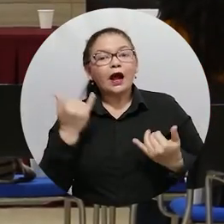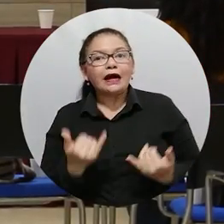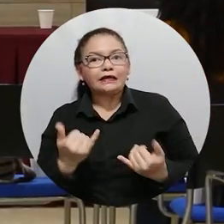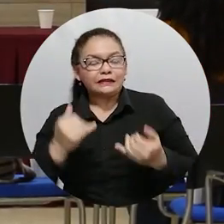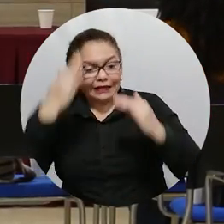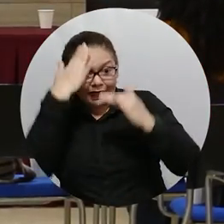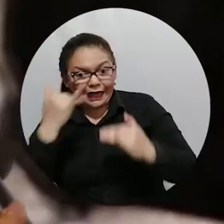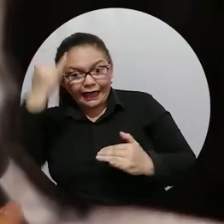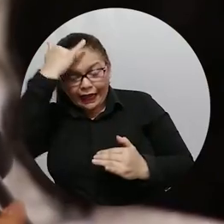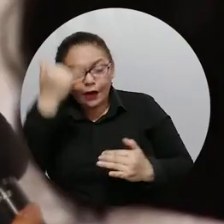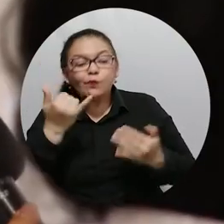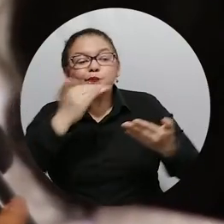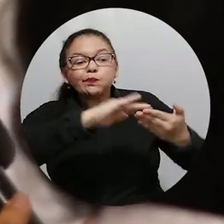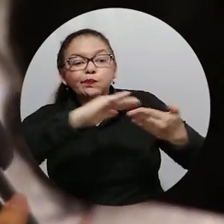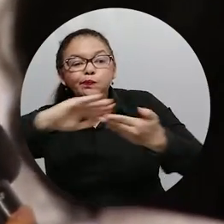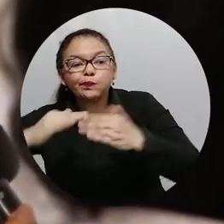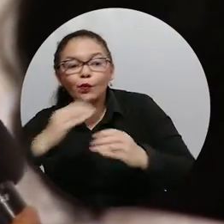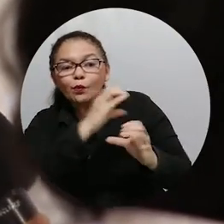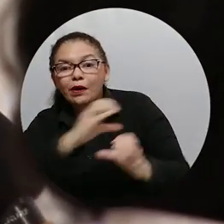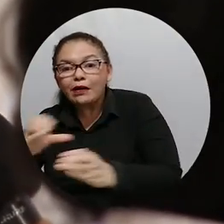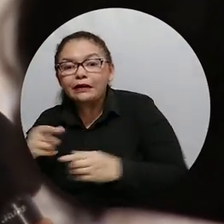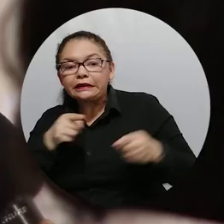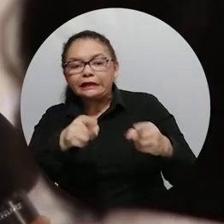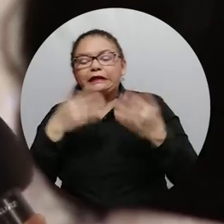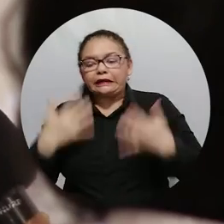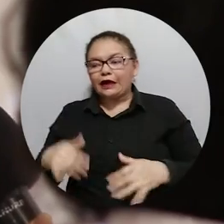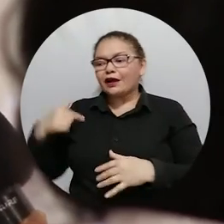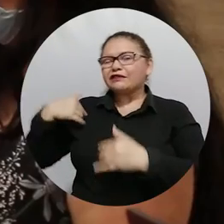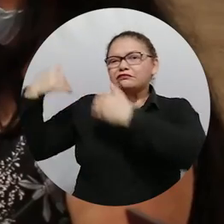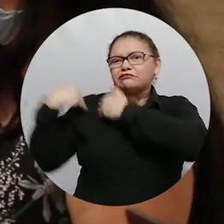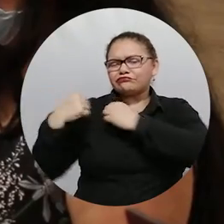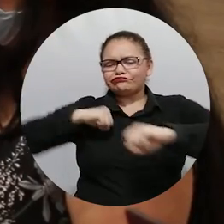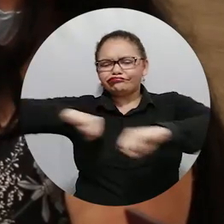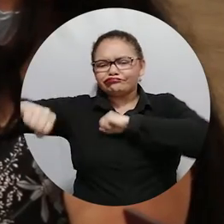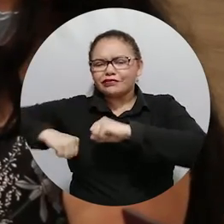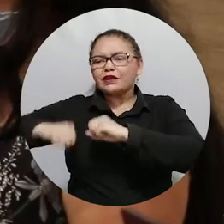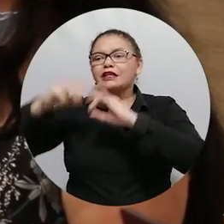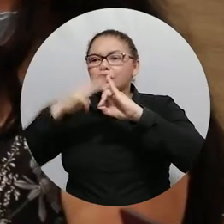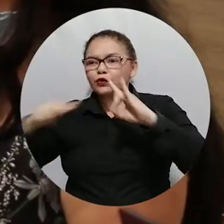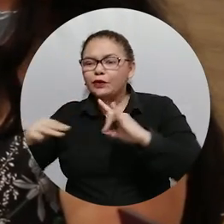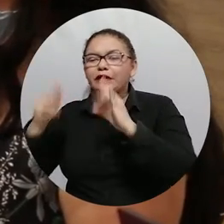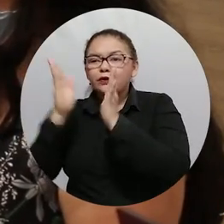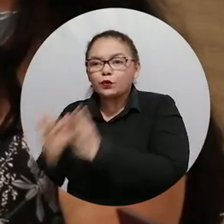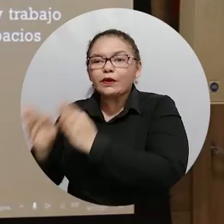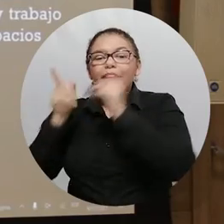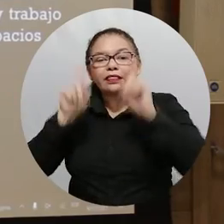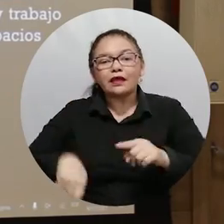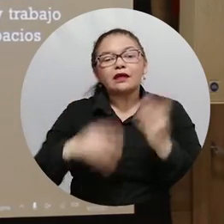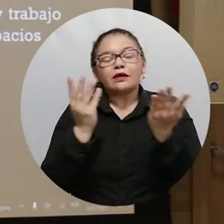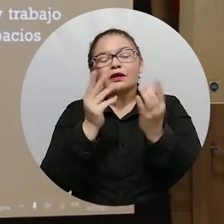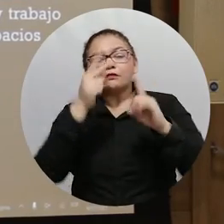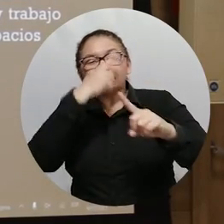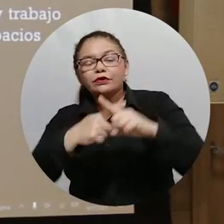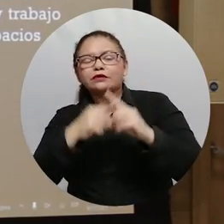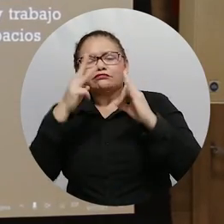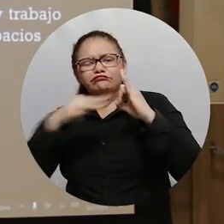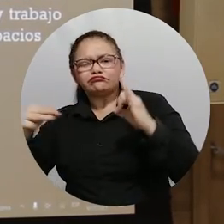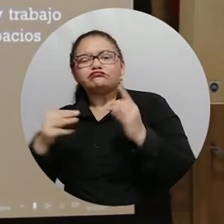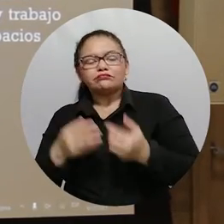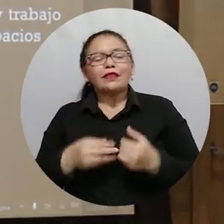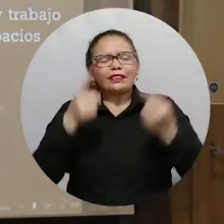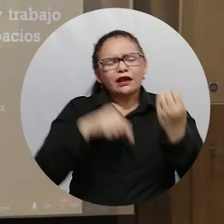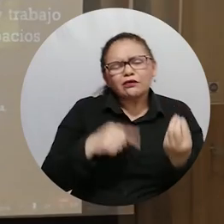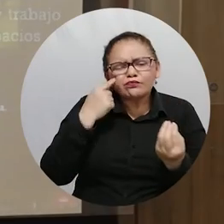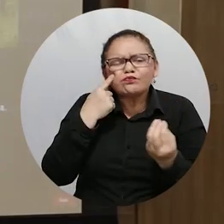edición por alumnos y egresados de Unimagdalena que se propusieron repensar el quehacer de la Antropología y visibilizar las iniciativas de los